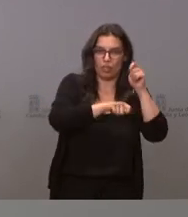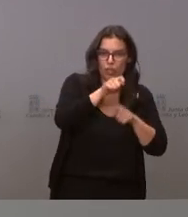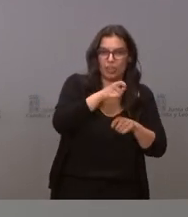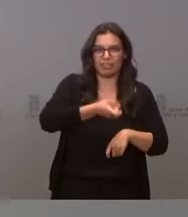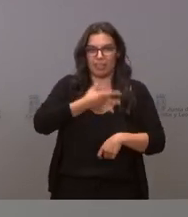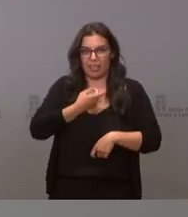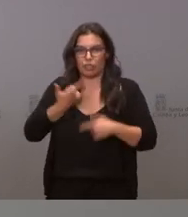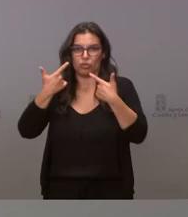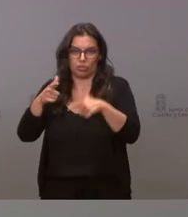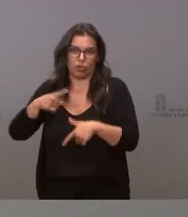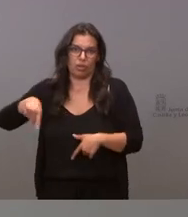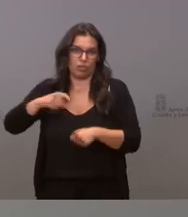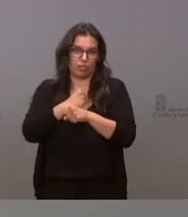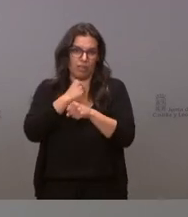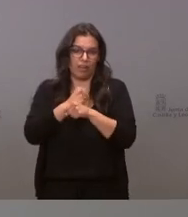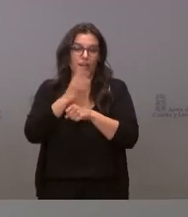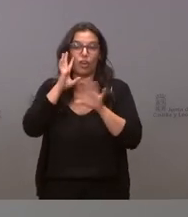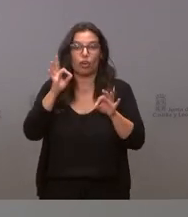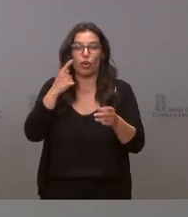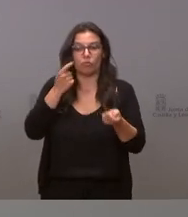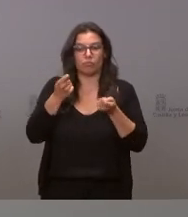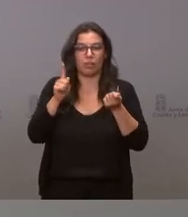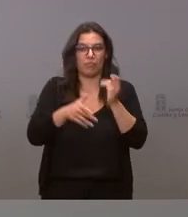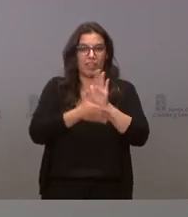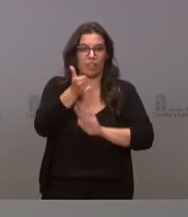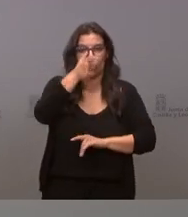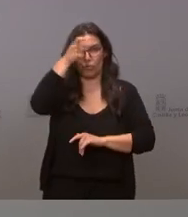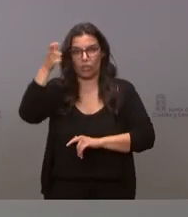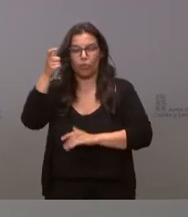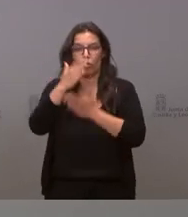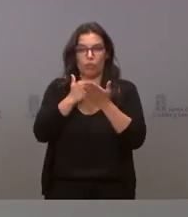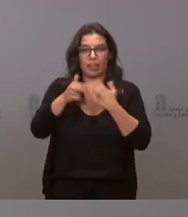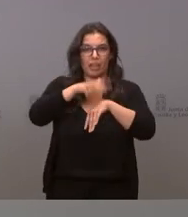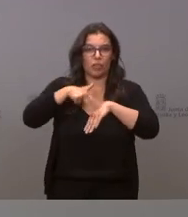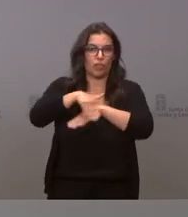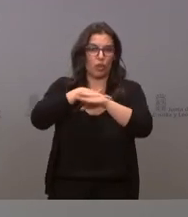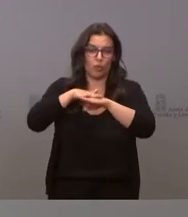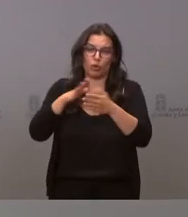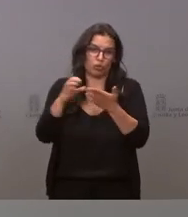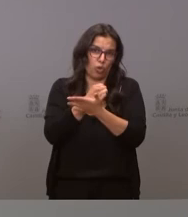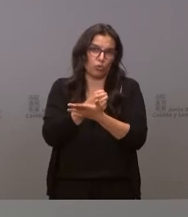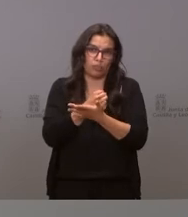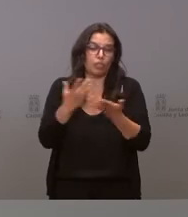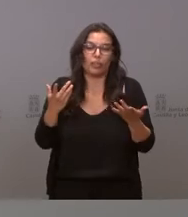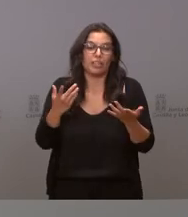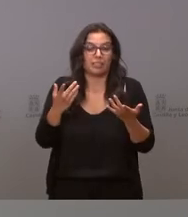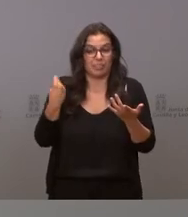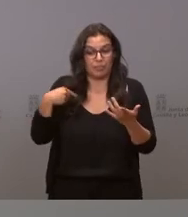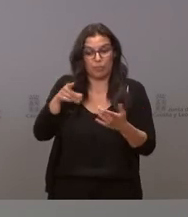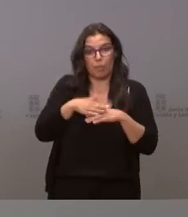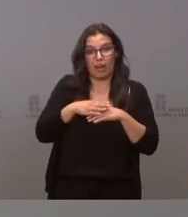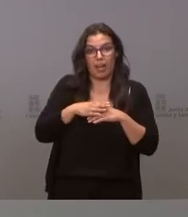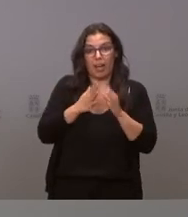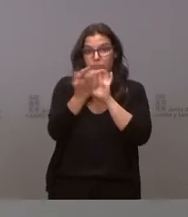sectores también del juego y por supuesto en coordinación con la Federación de Municipios y Provincias delegación del gobierno y por tanto como esa va a ser la vía para